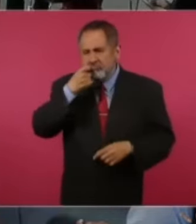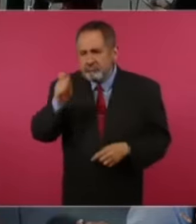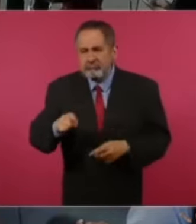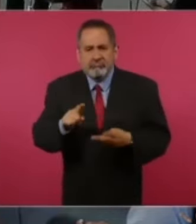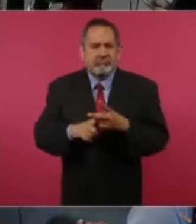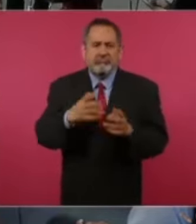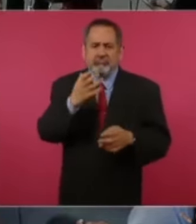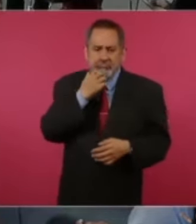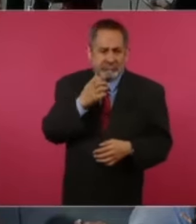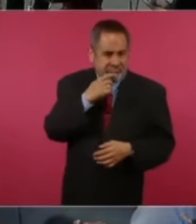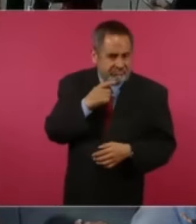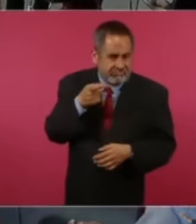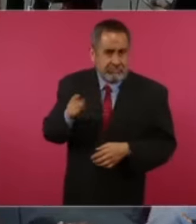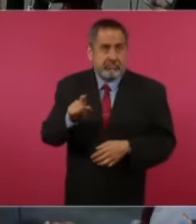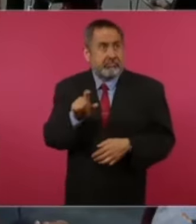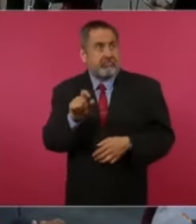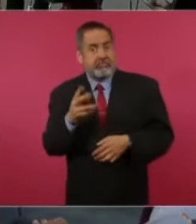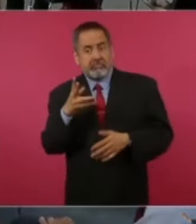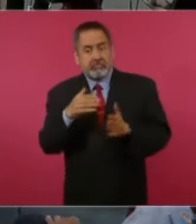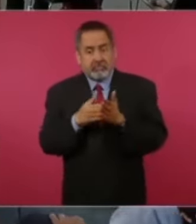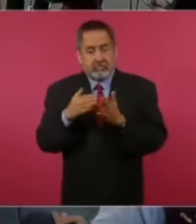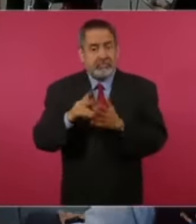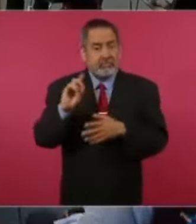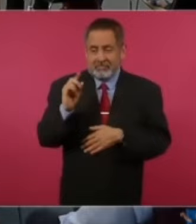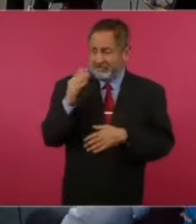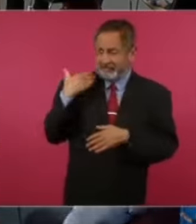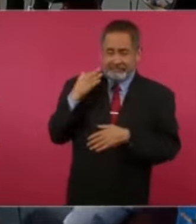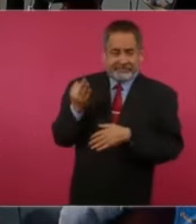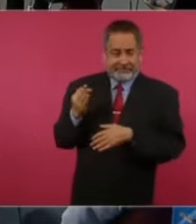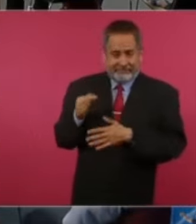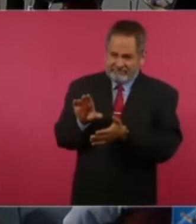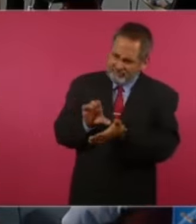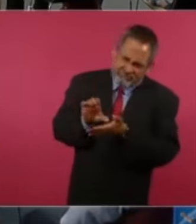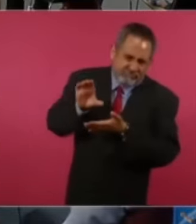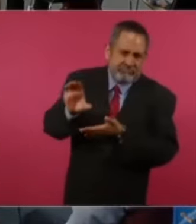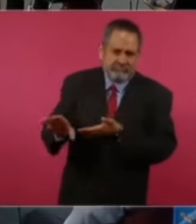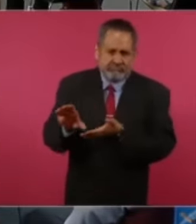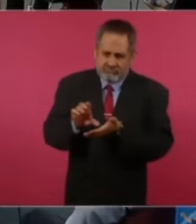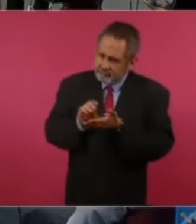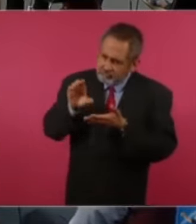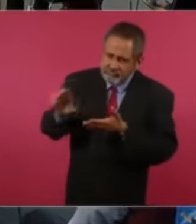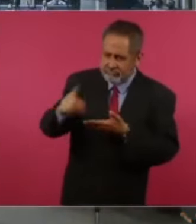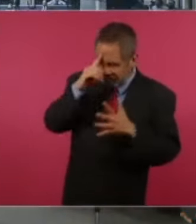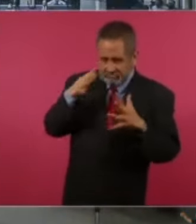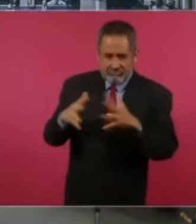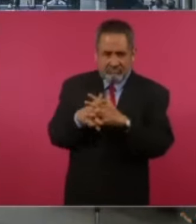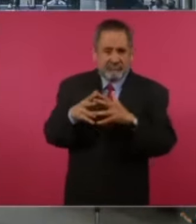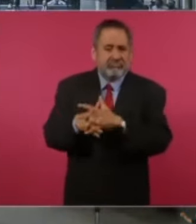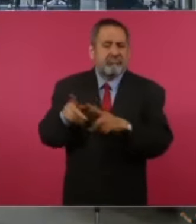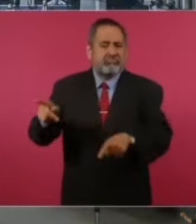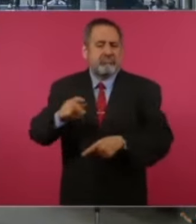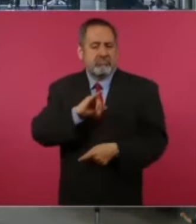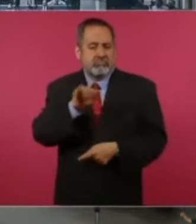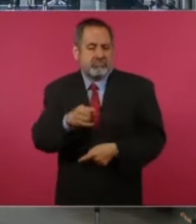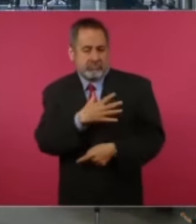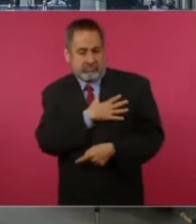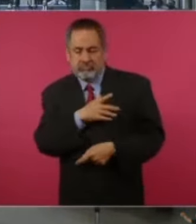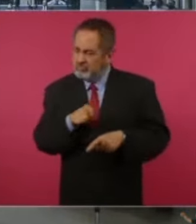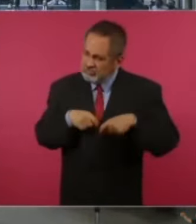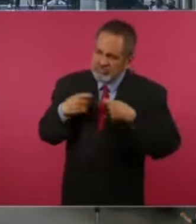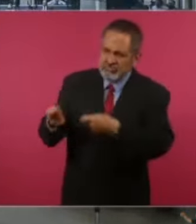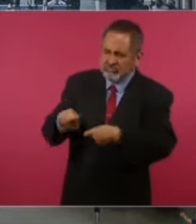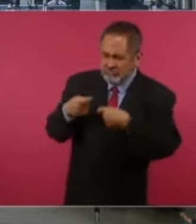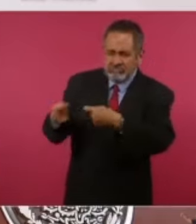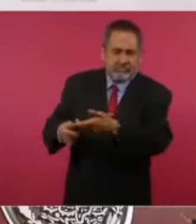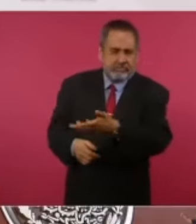De hecho, 24 millones de dólares ahora, recién en febrero, volvió a invertir el ministro Trudeau. Y, pues,